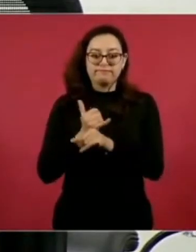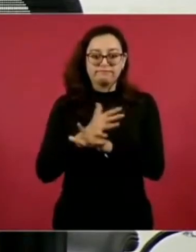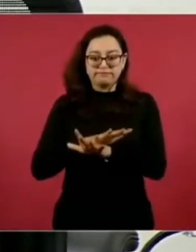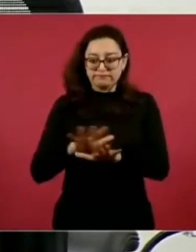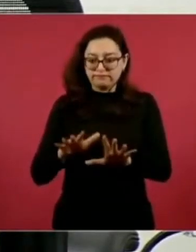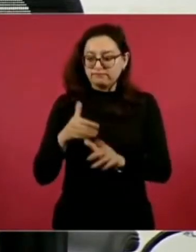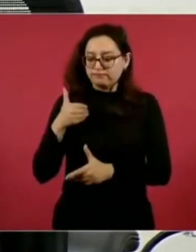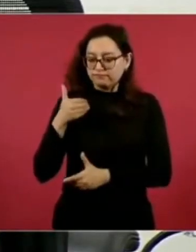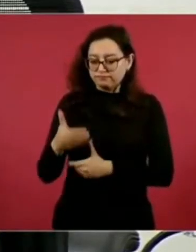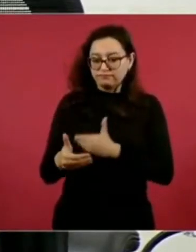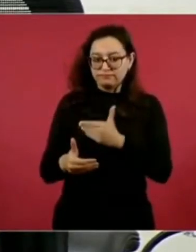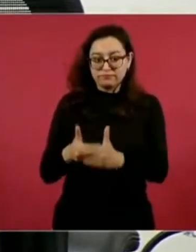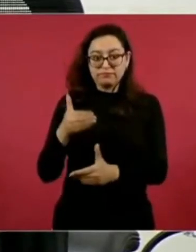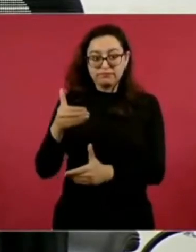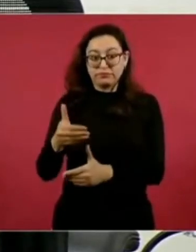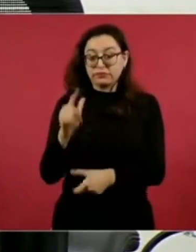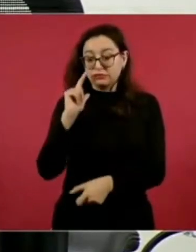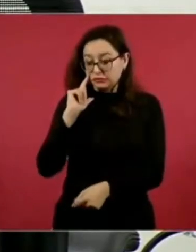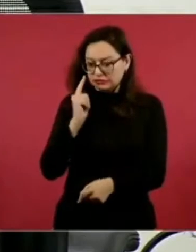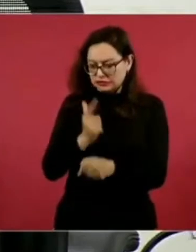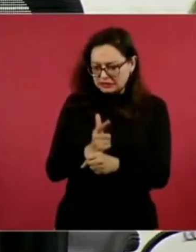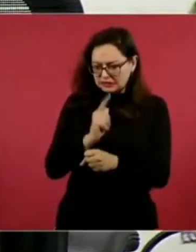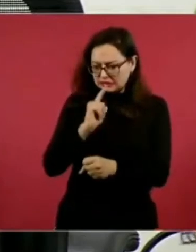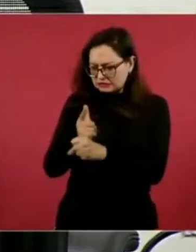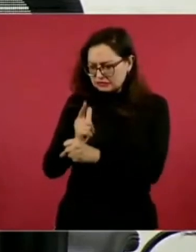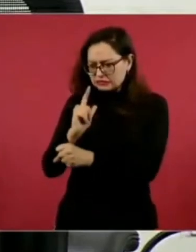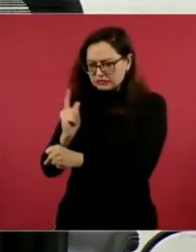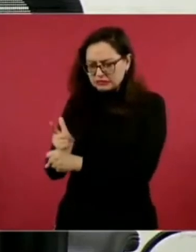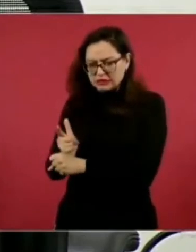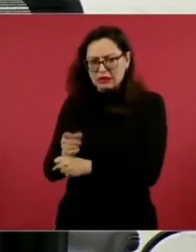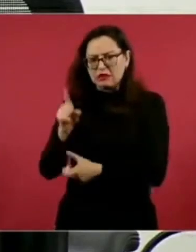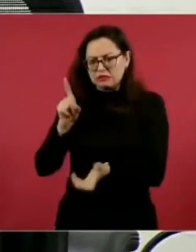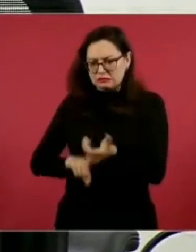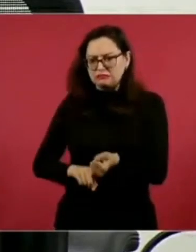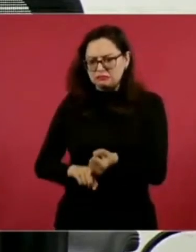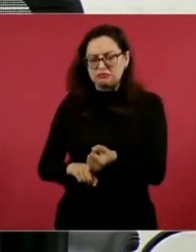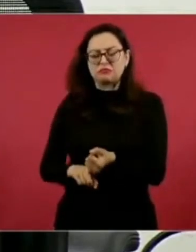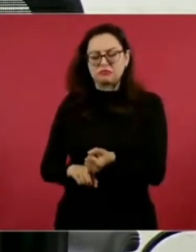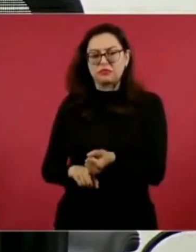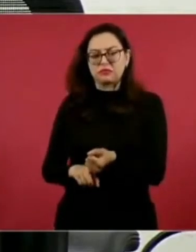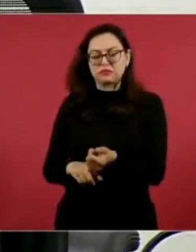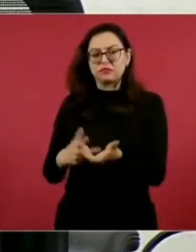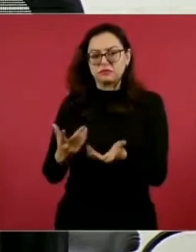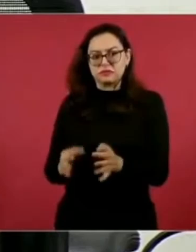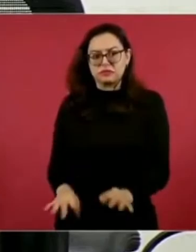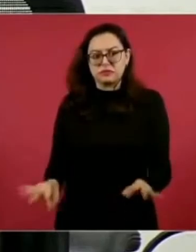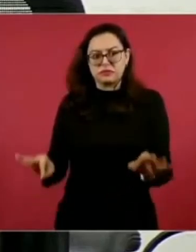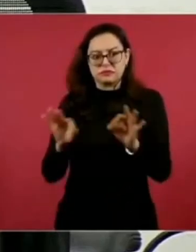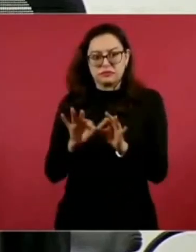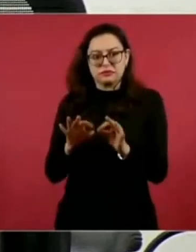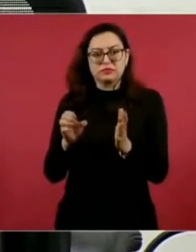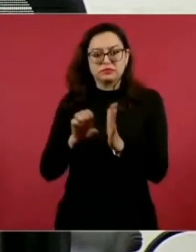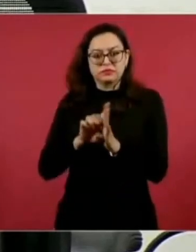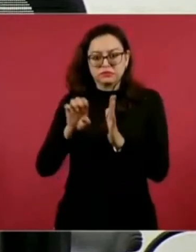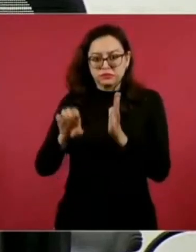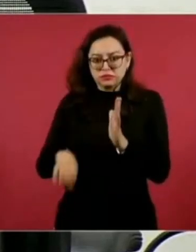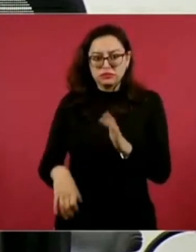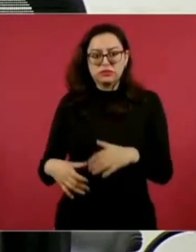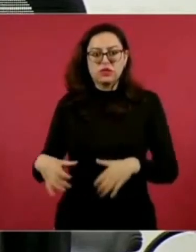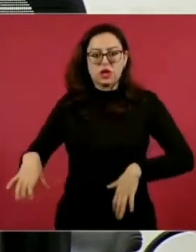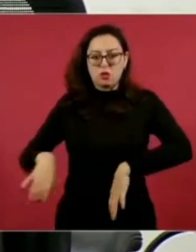ha habido hallazgos no biológicos muy importantes en el Pina Bete, como una bota,